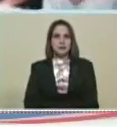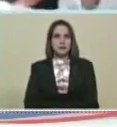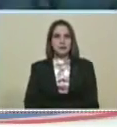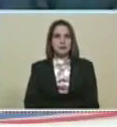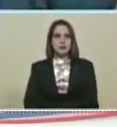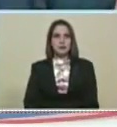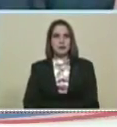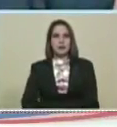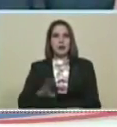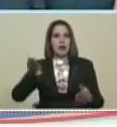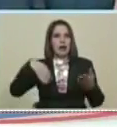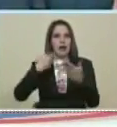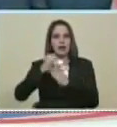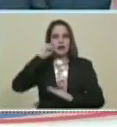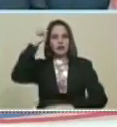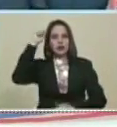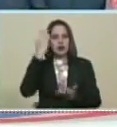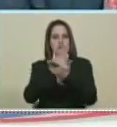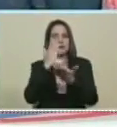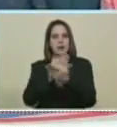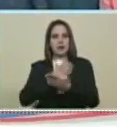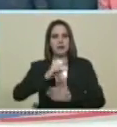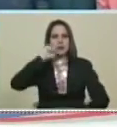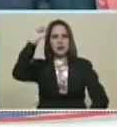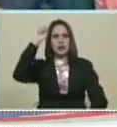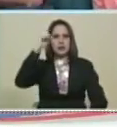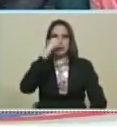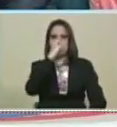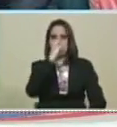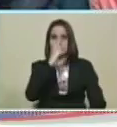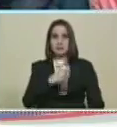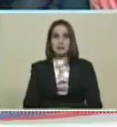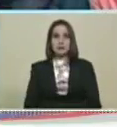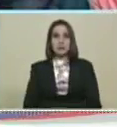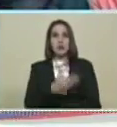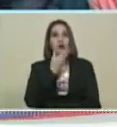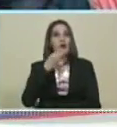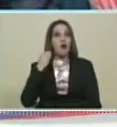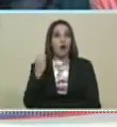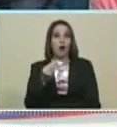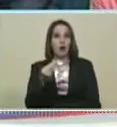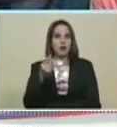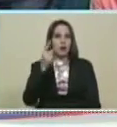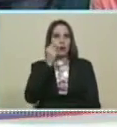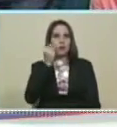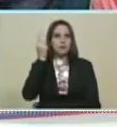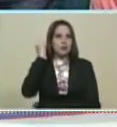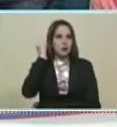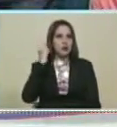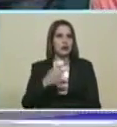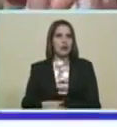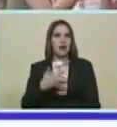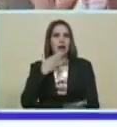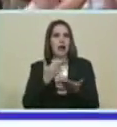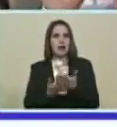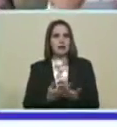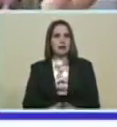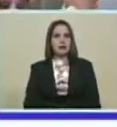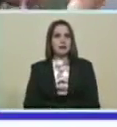Hasta la victoria Siempre Venceremos Muchachos Y muchachas Venceremos Gracias